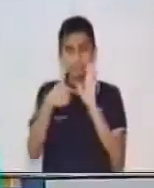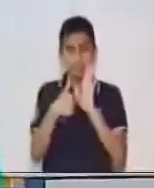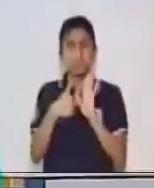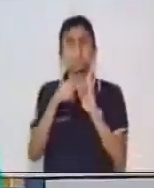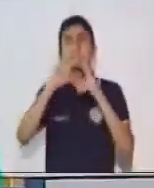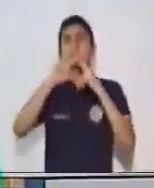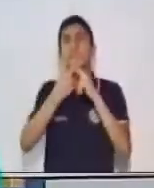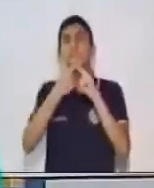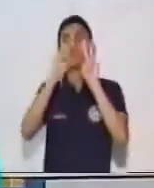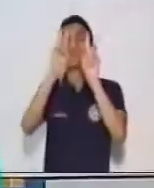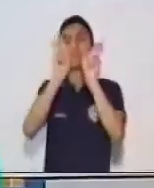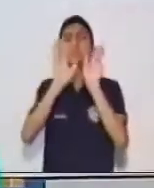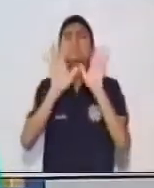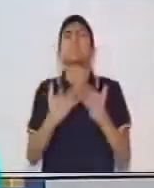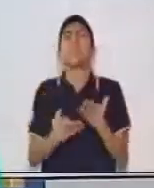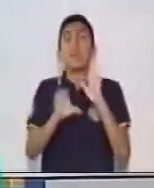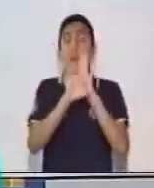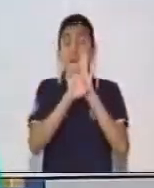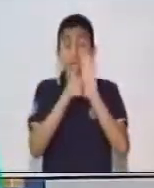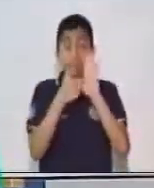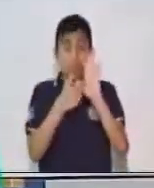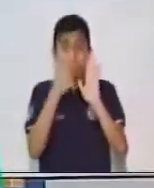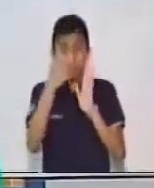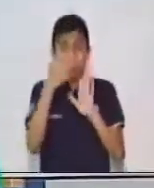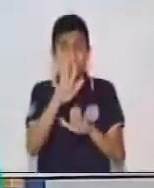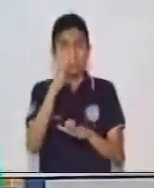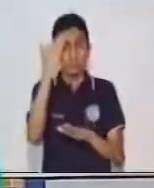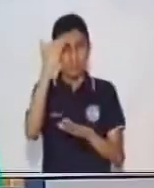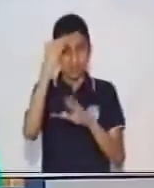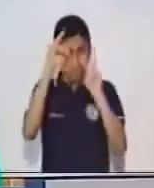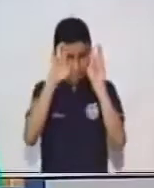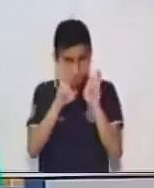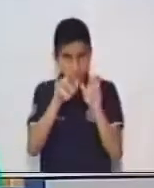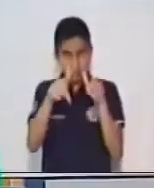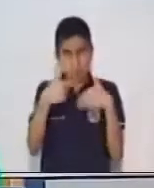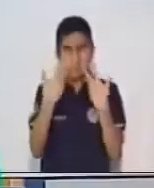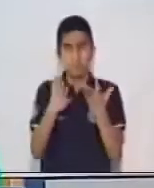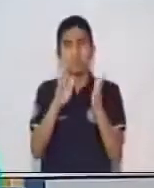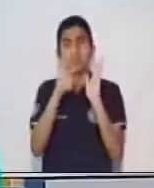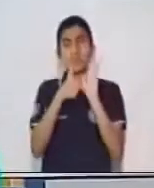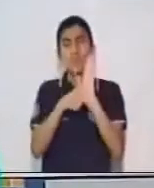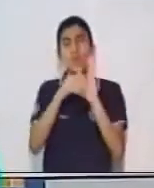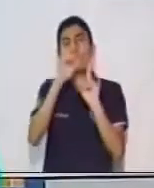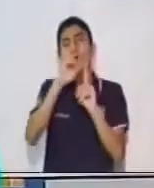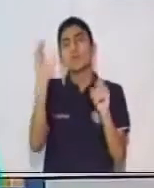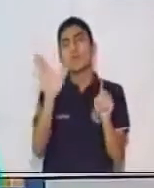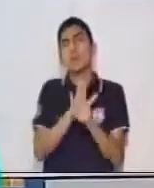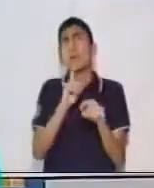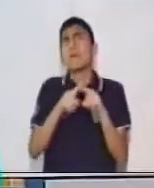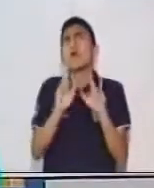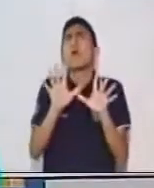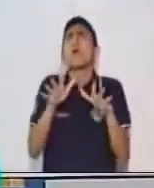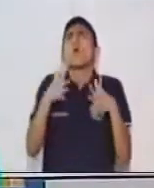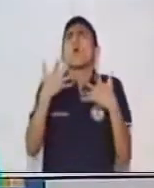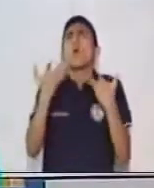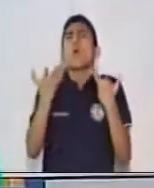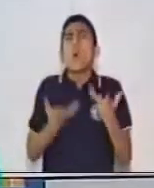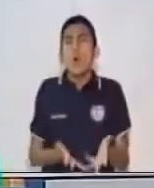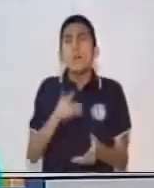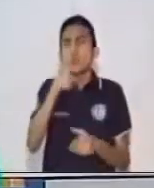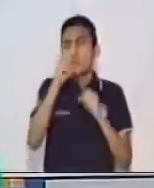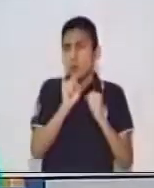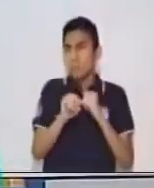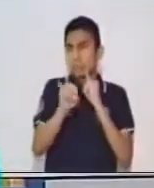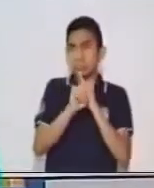evidenciar el ejemplo acá, pues nosotros sabemos que es una oración compuesta. Pero, ¿cómo nosotros nos vamos a poder